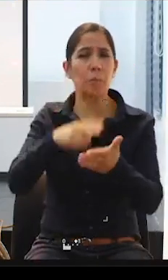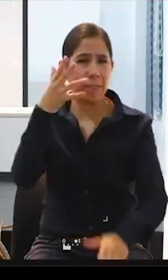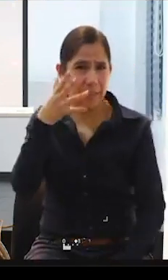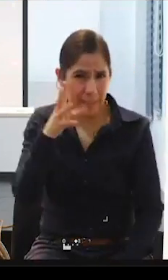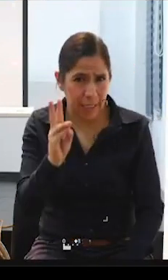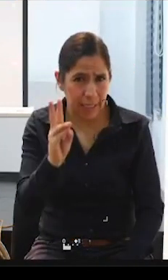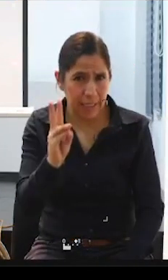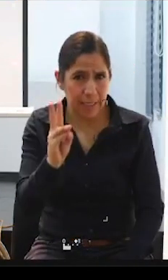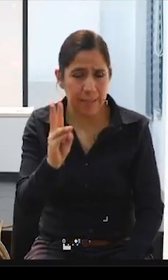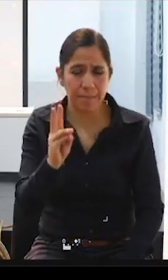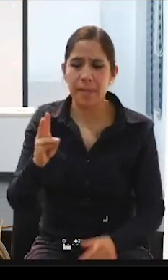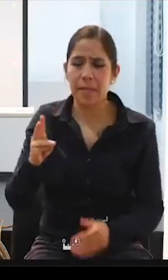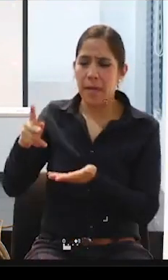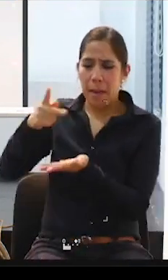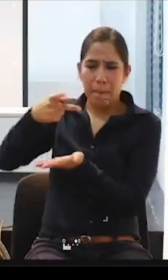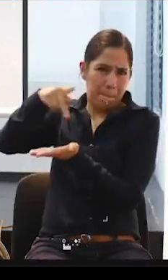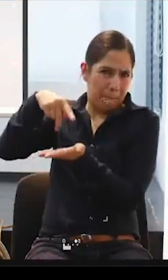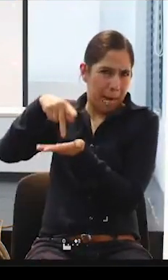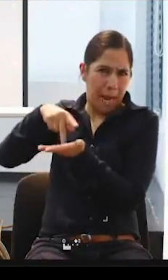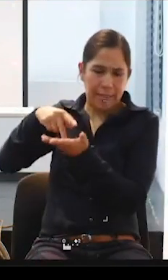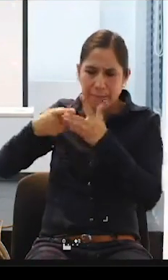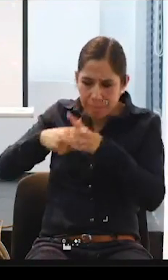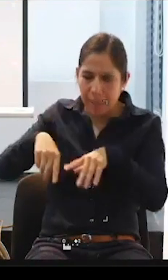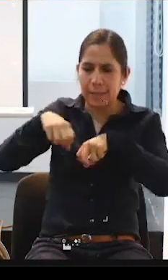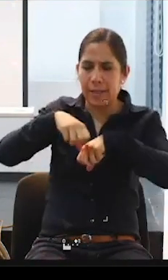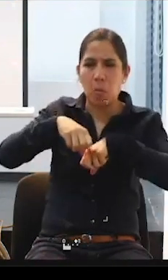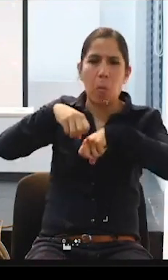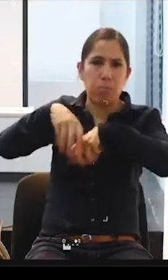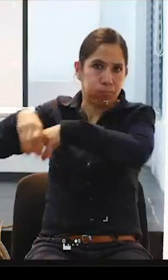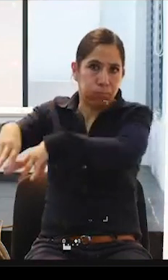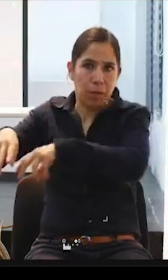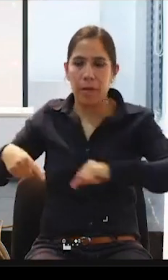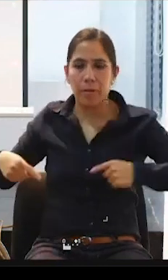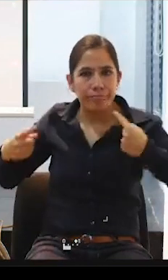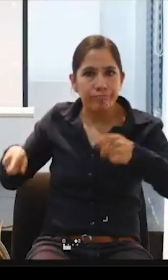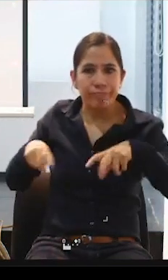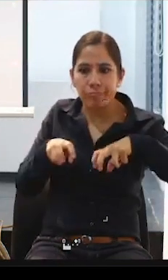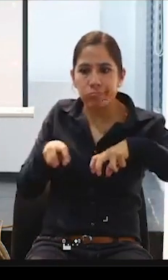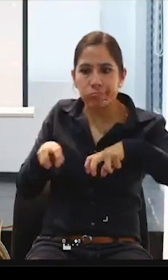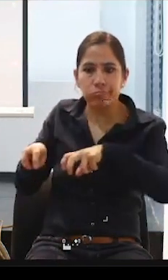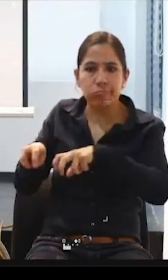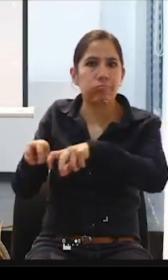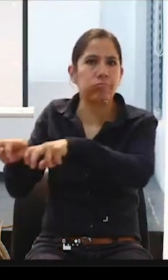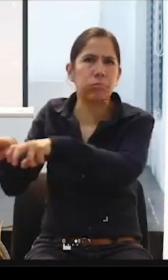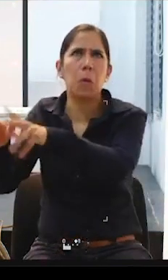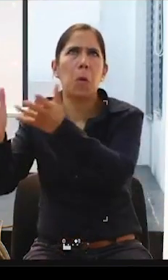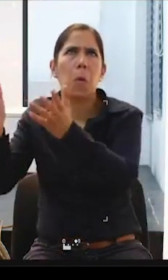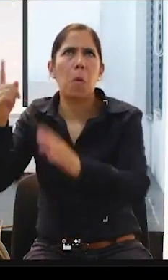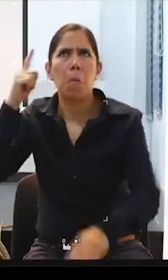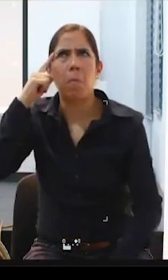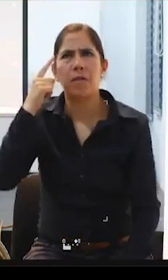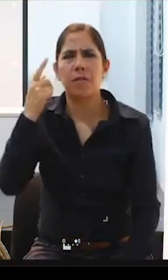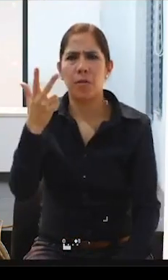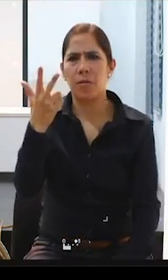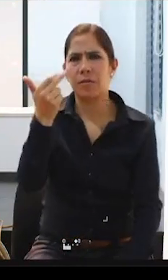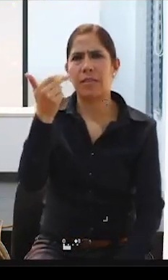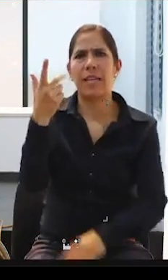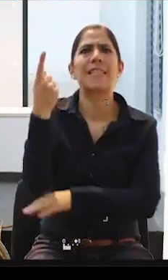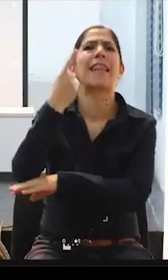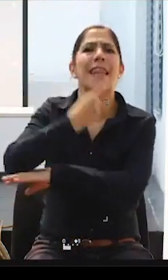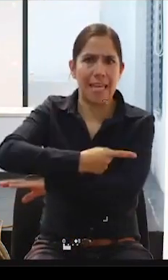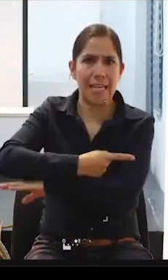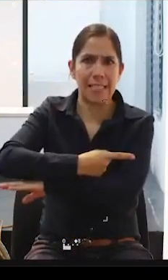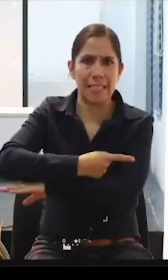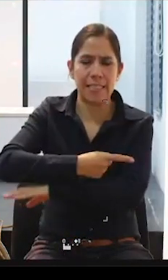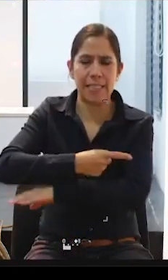de Pérez Celedón, y esto nos llevó, creo que fueron 13 días, ¿verdad?, por la zona costera